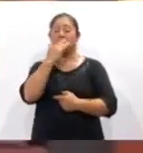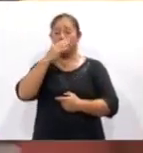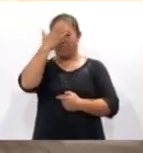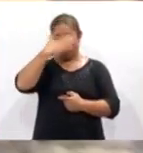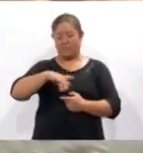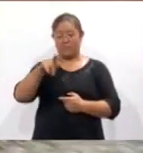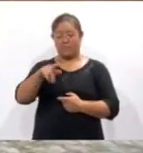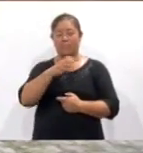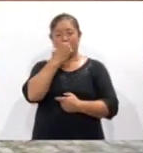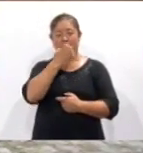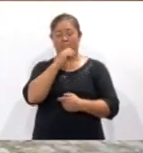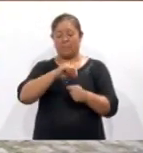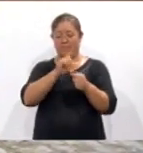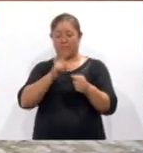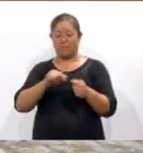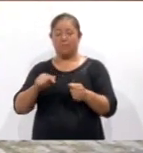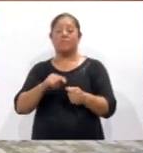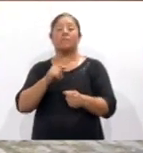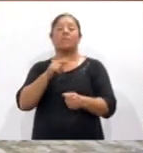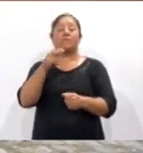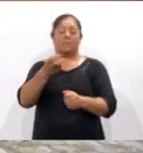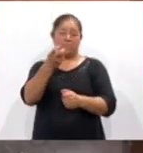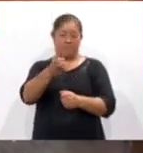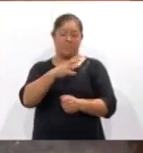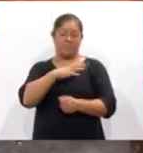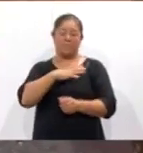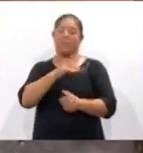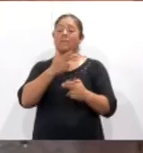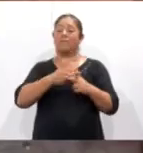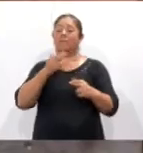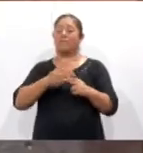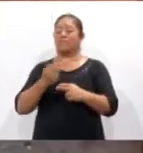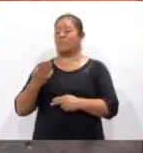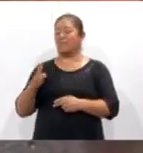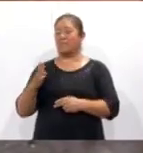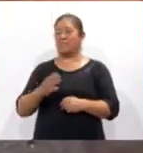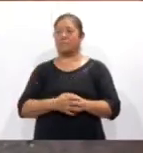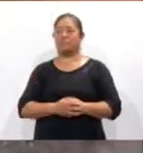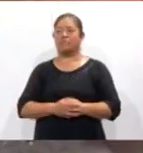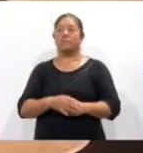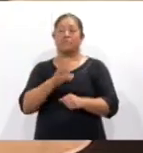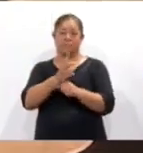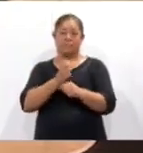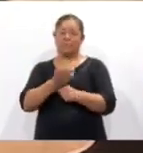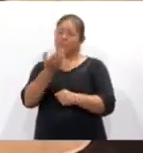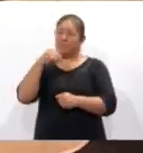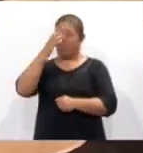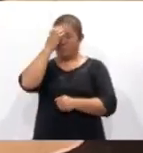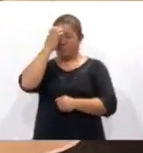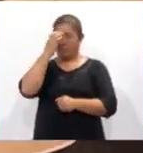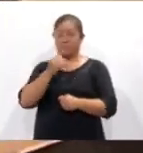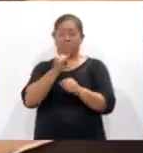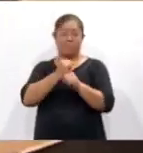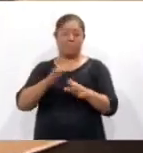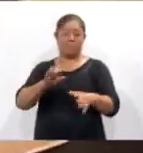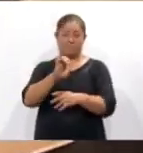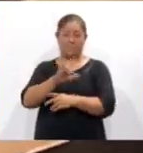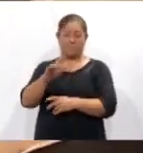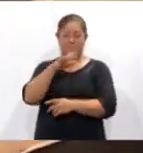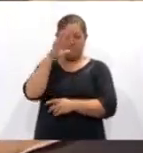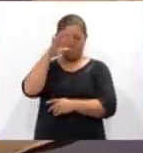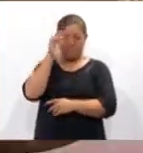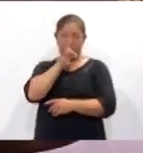estará presente hasta finales del mes de mayo. Le invitamos a que la conozca. Con información de Edith López, Coracid